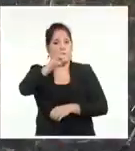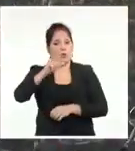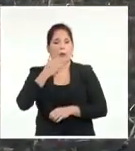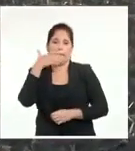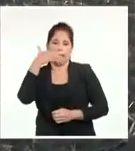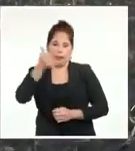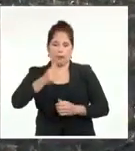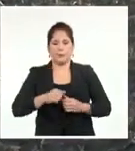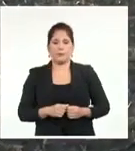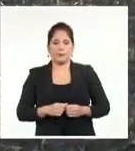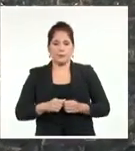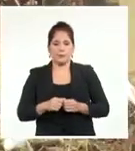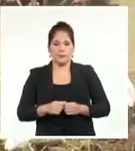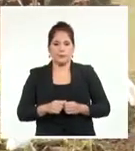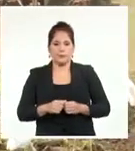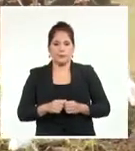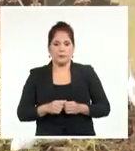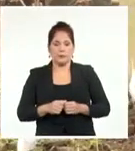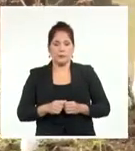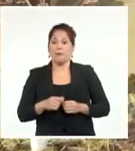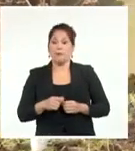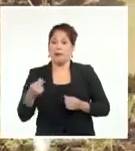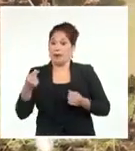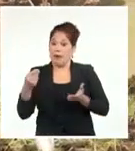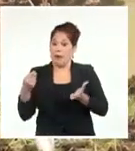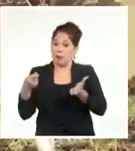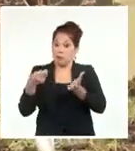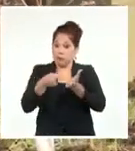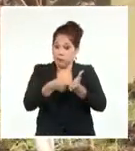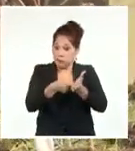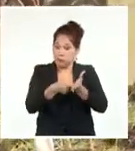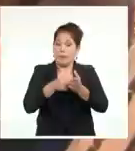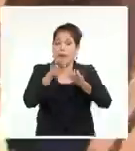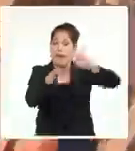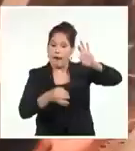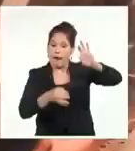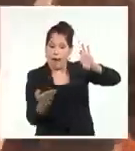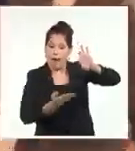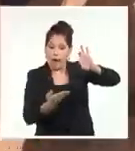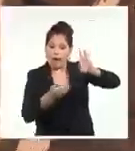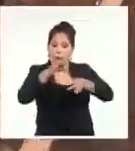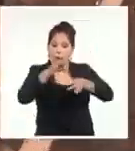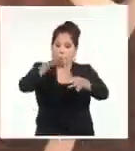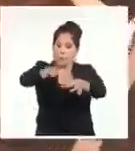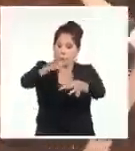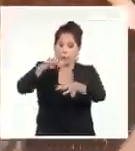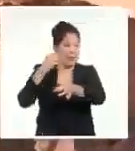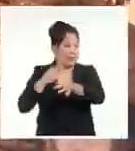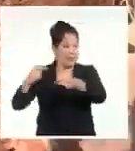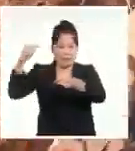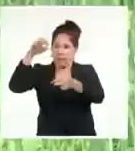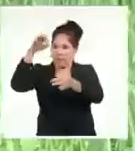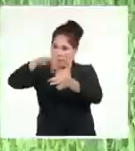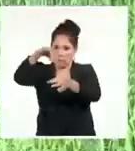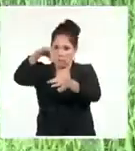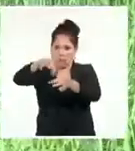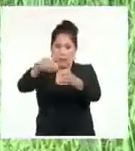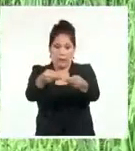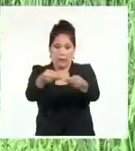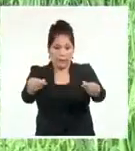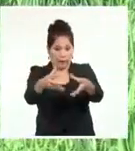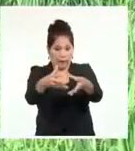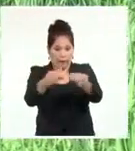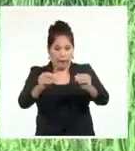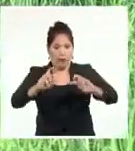La inversión fundamental para contar con caña disponible es la siembra, porque los campos deben